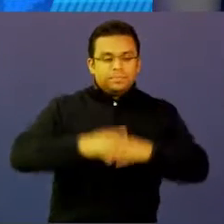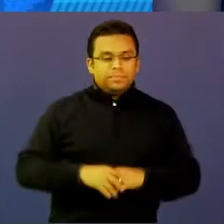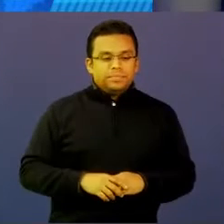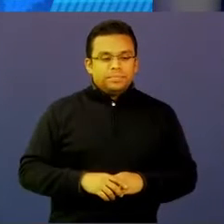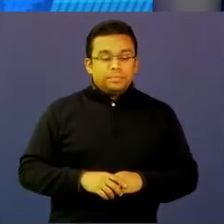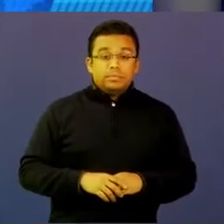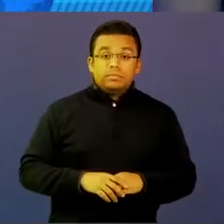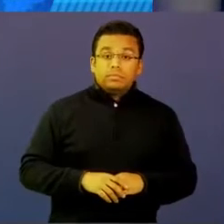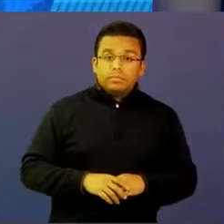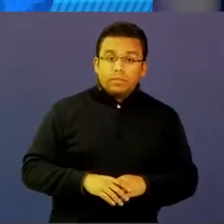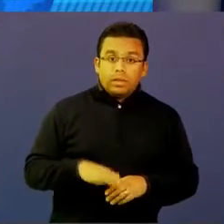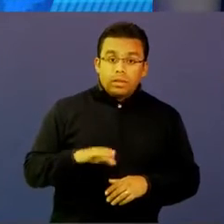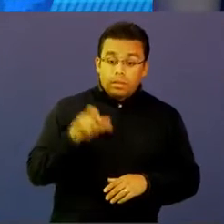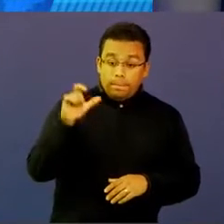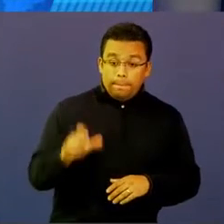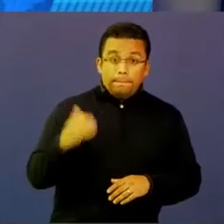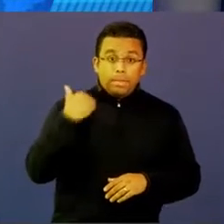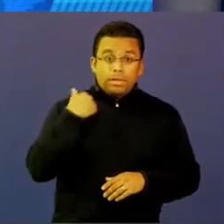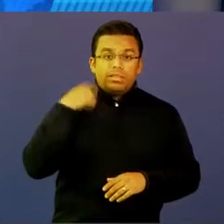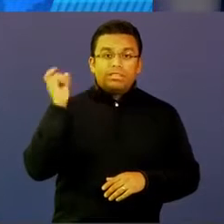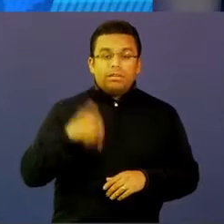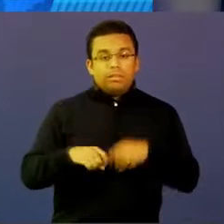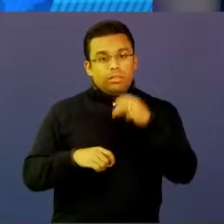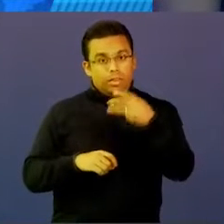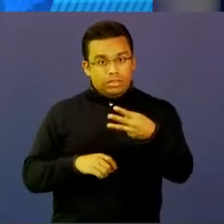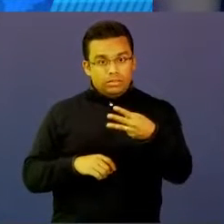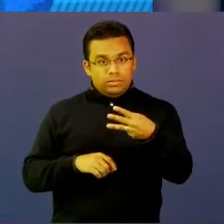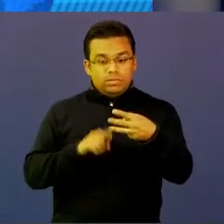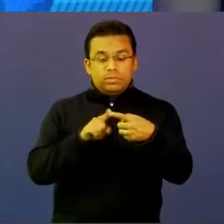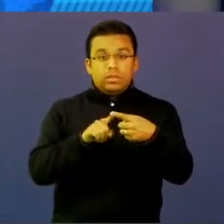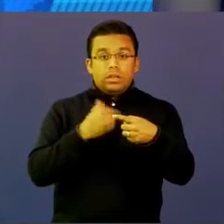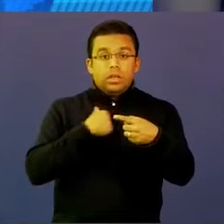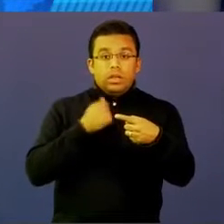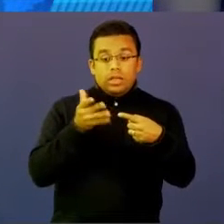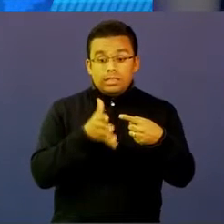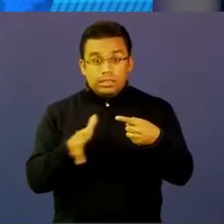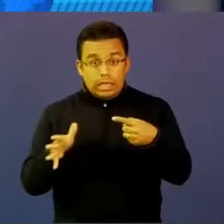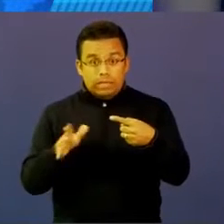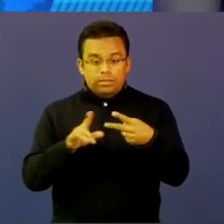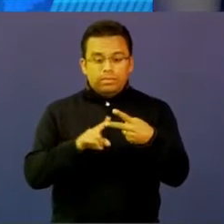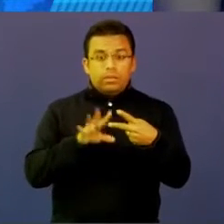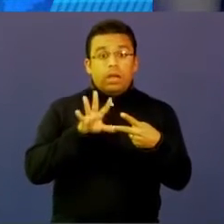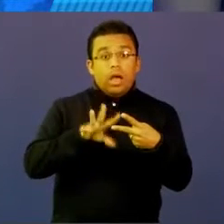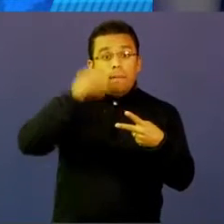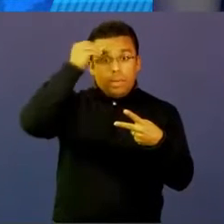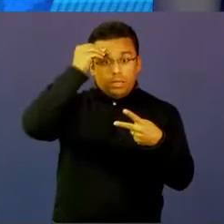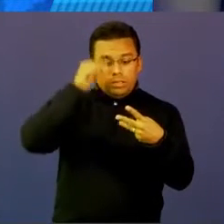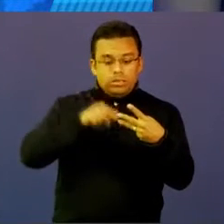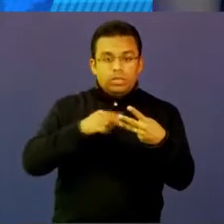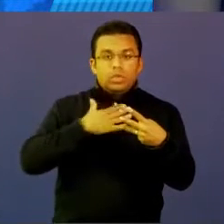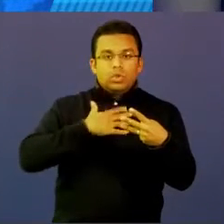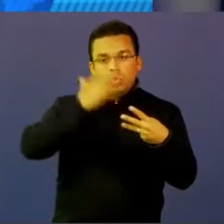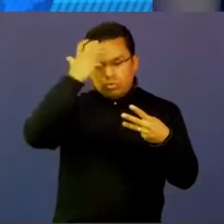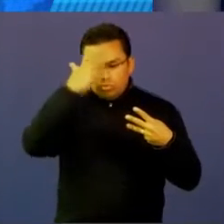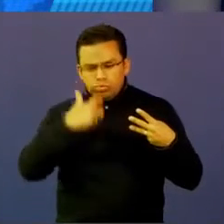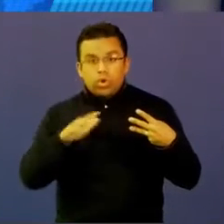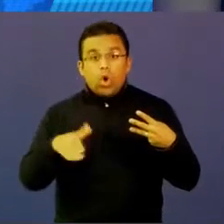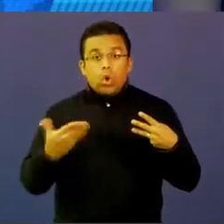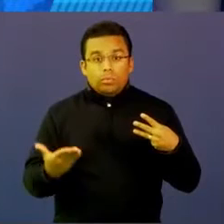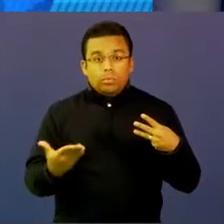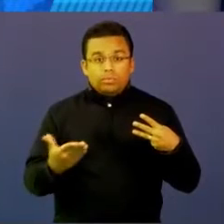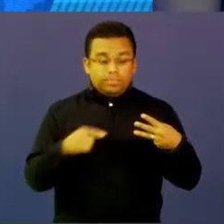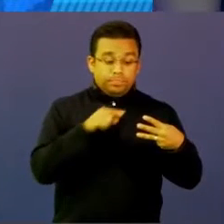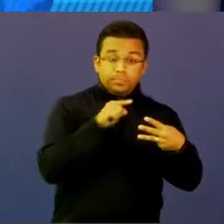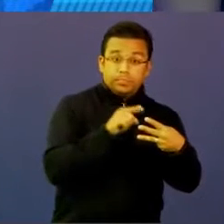docente, trabaja tres macroprocesos. Lo que enseña, el que aprende y cómo evalúa. Y esos tres